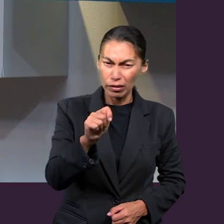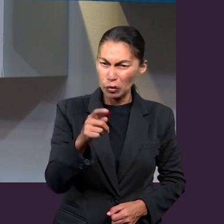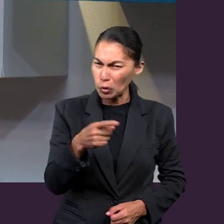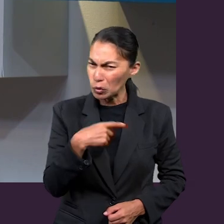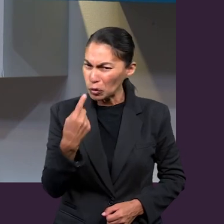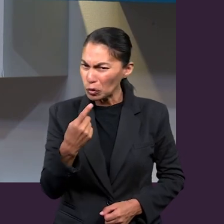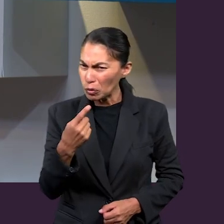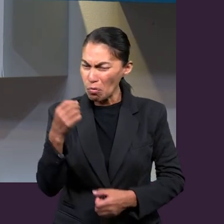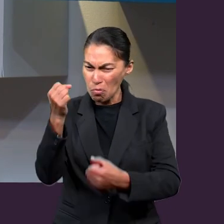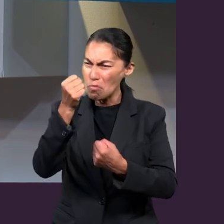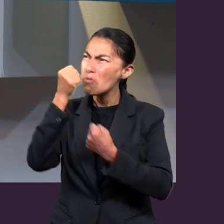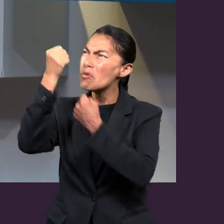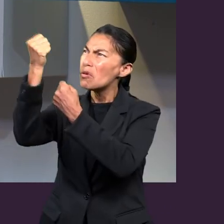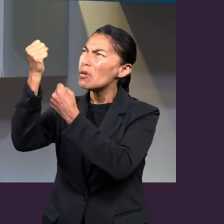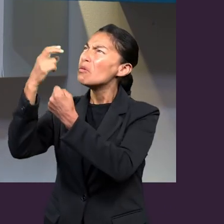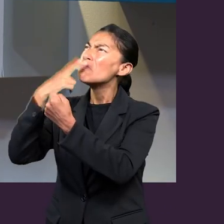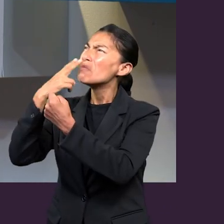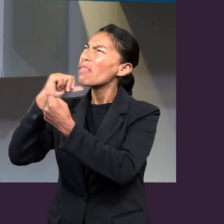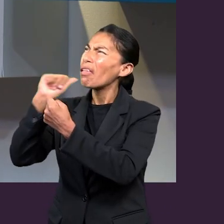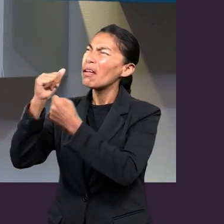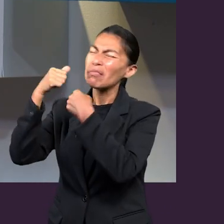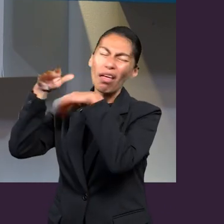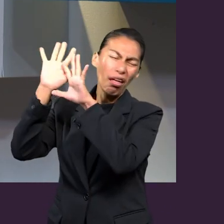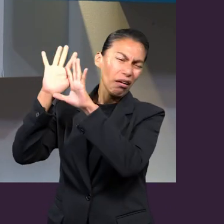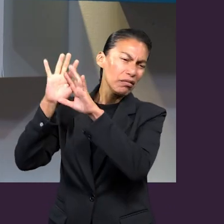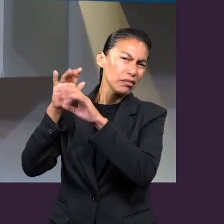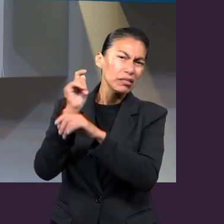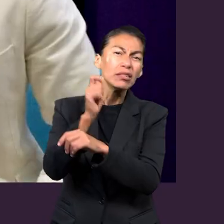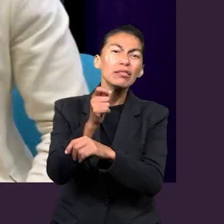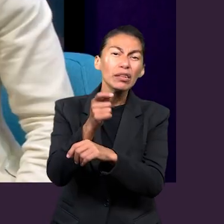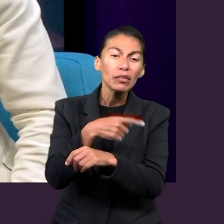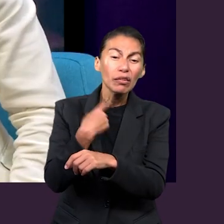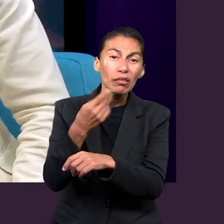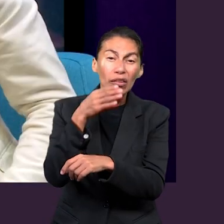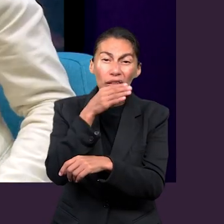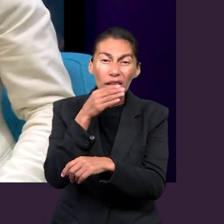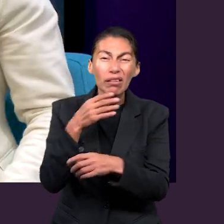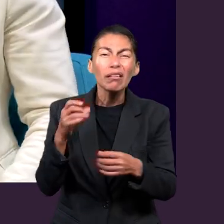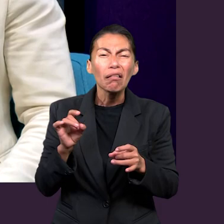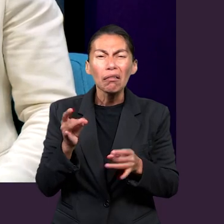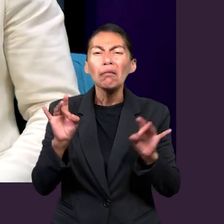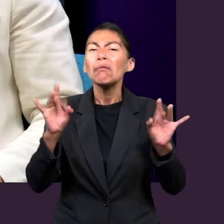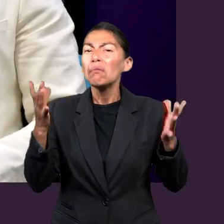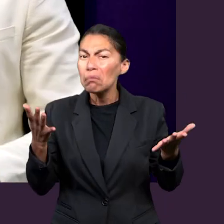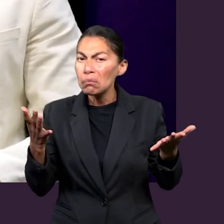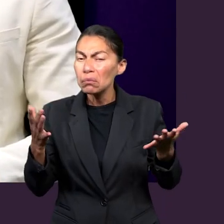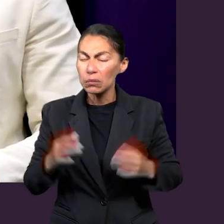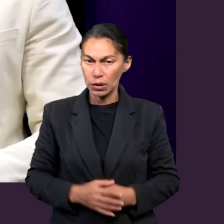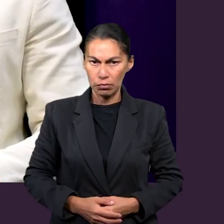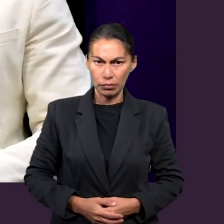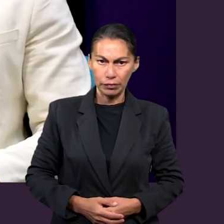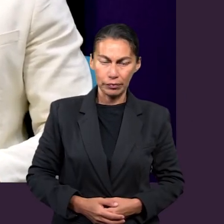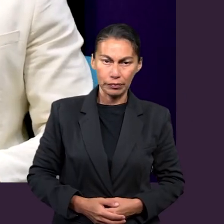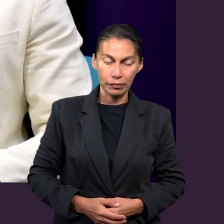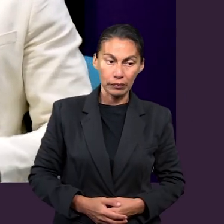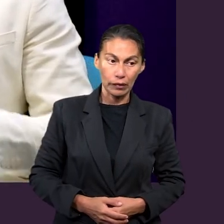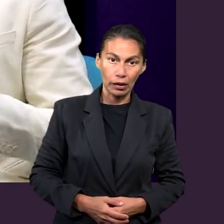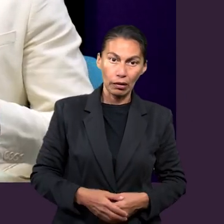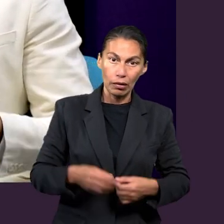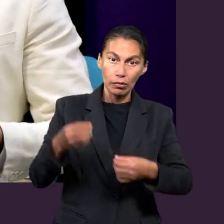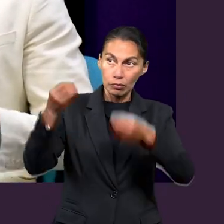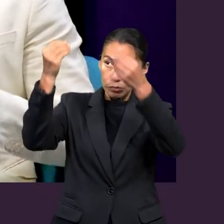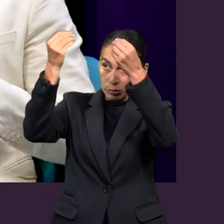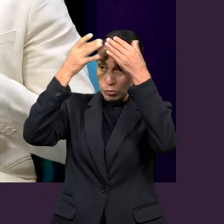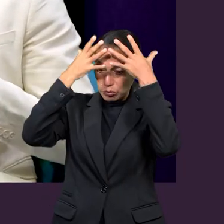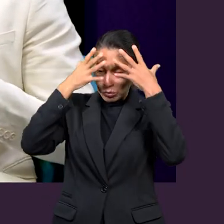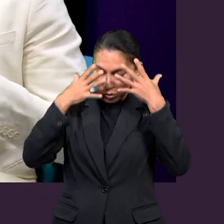poder que Dios nos da, ¿qué es lo que nos ocurre como cristianos? Bueno, cabe destacar que esta